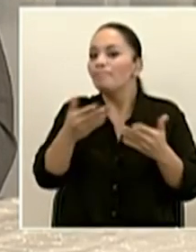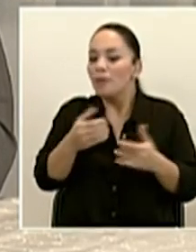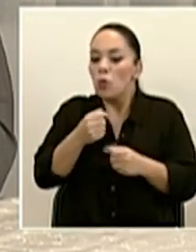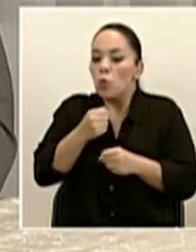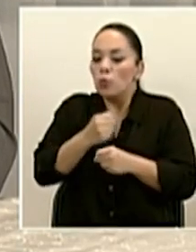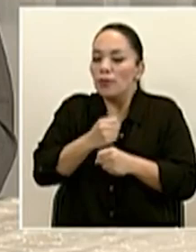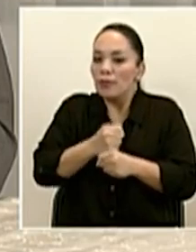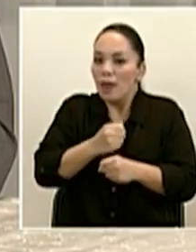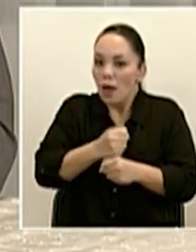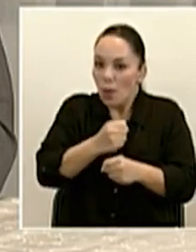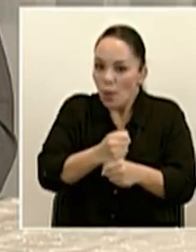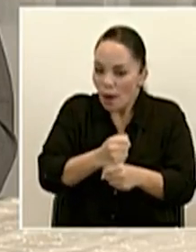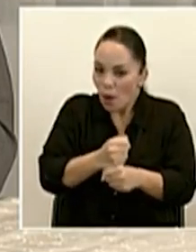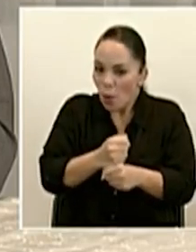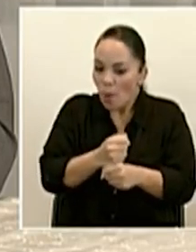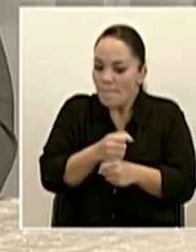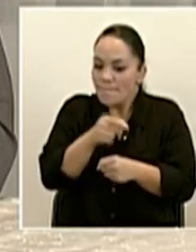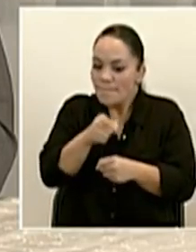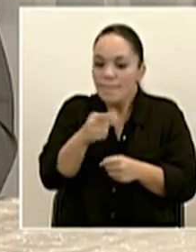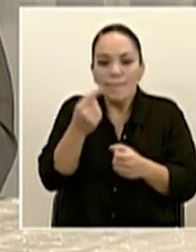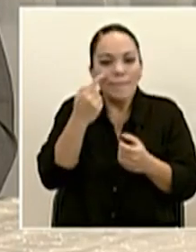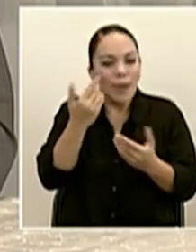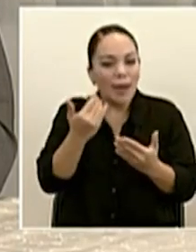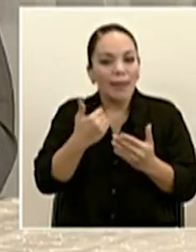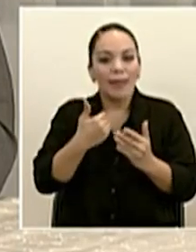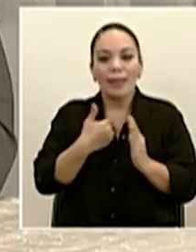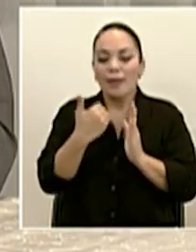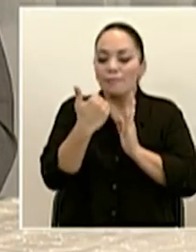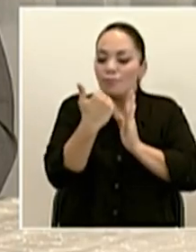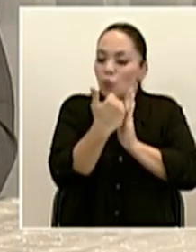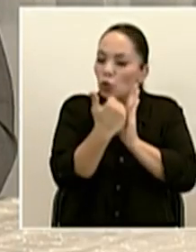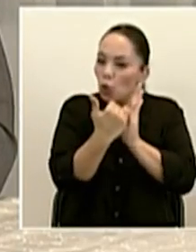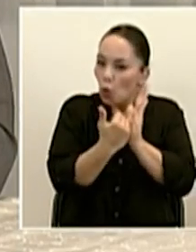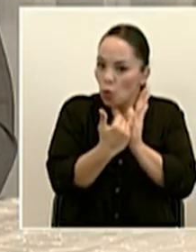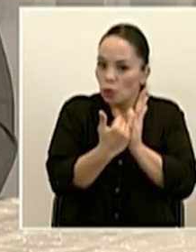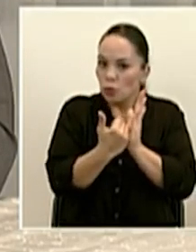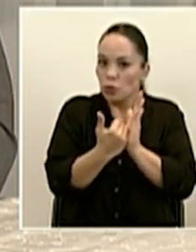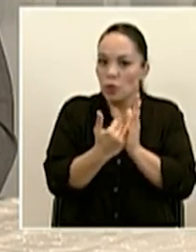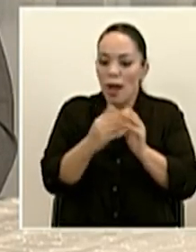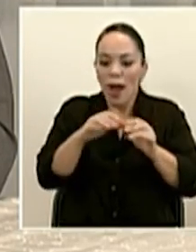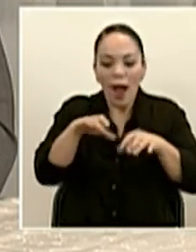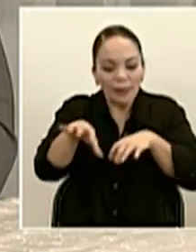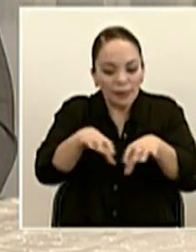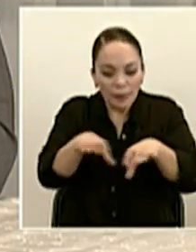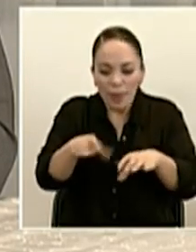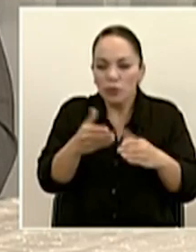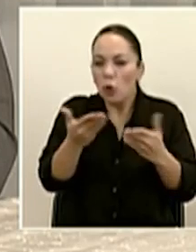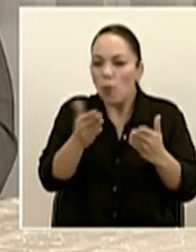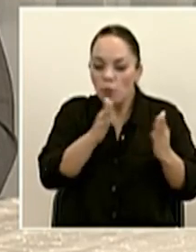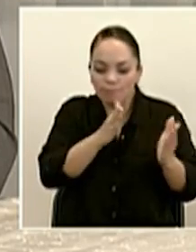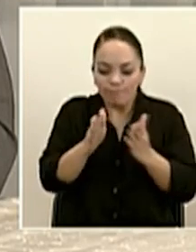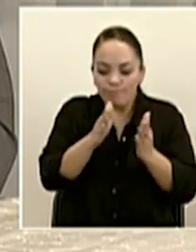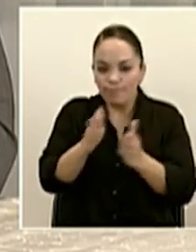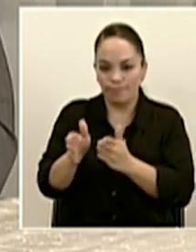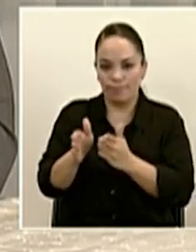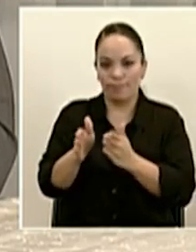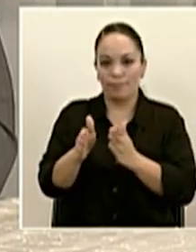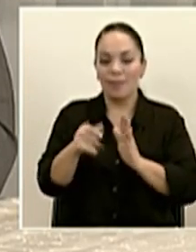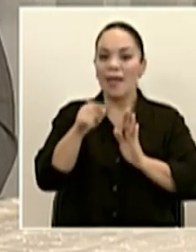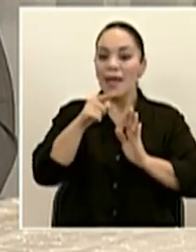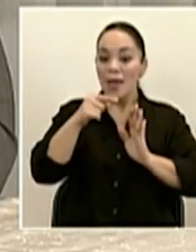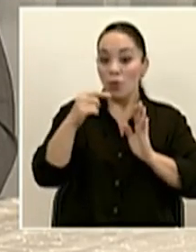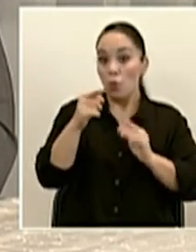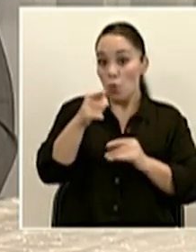trabajo para tener protocolizados distintas actividades. Y que se tenga esos protocolos tampoco